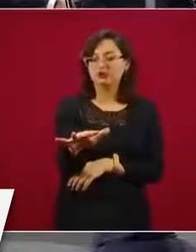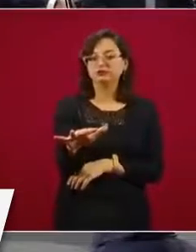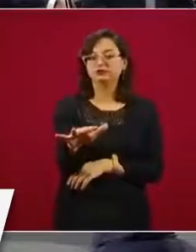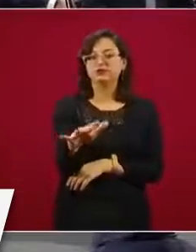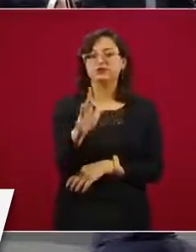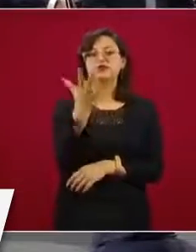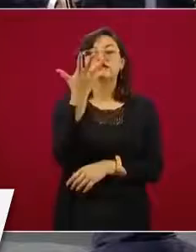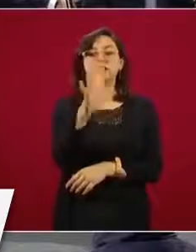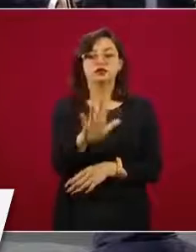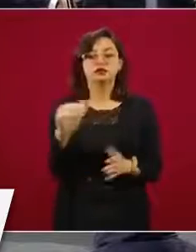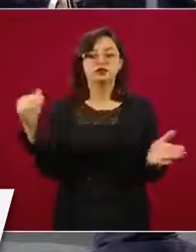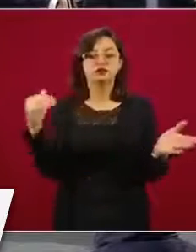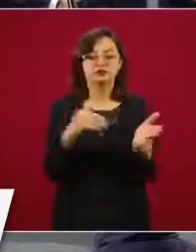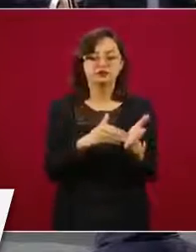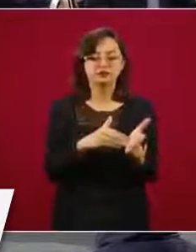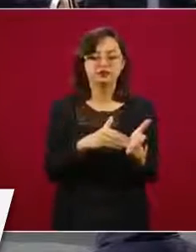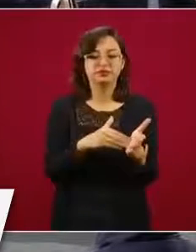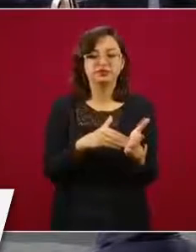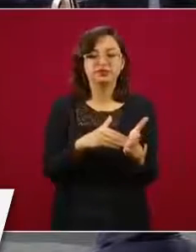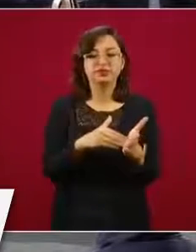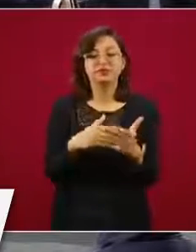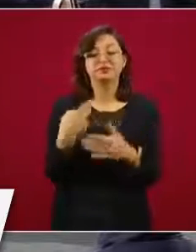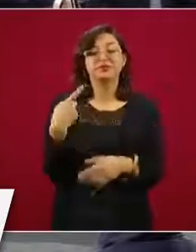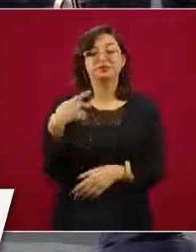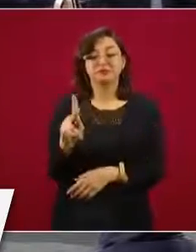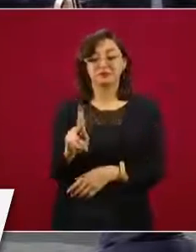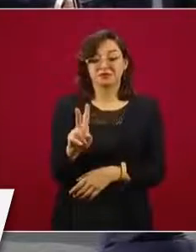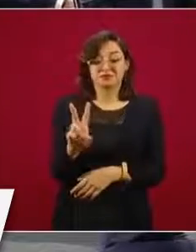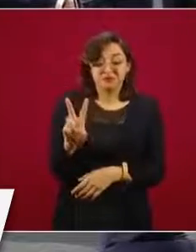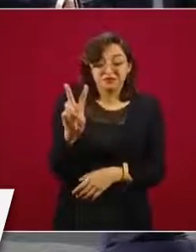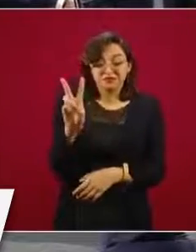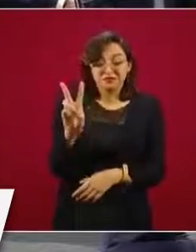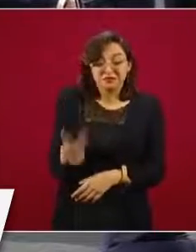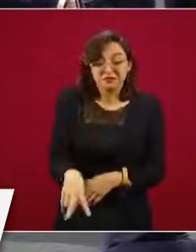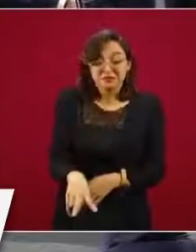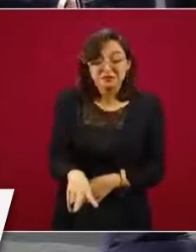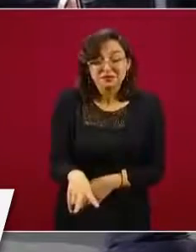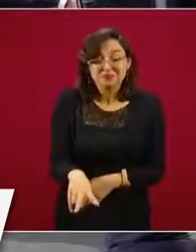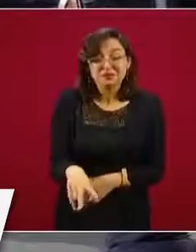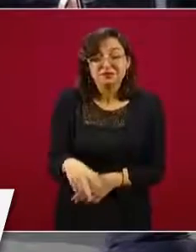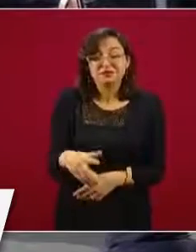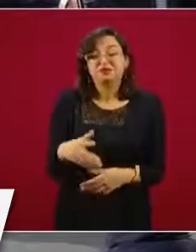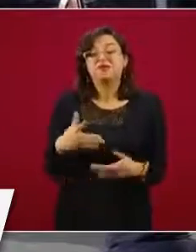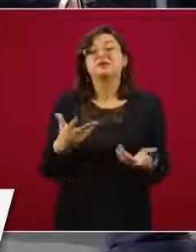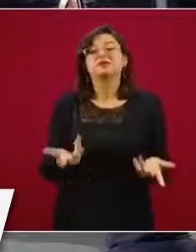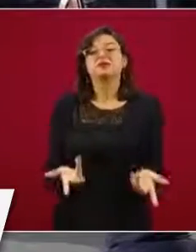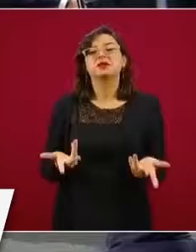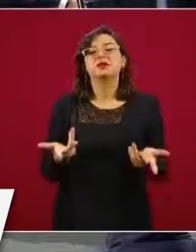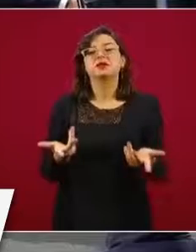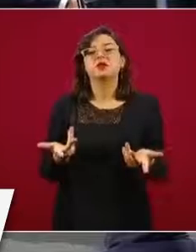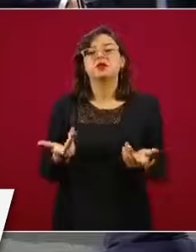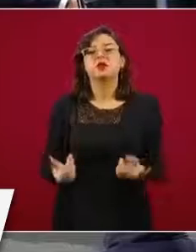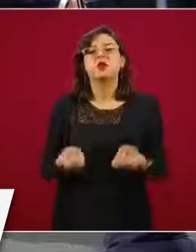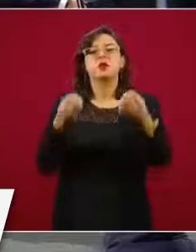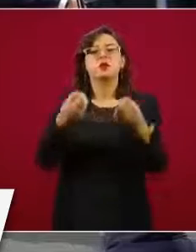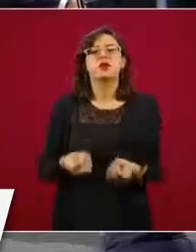10 mil. Lo cierto es que ya hay una ocupación